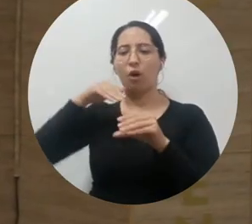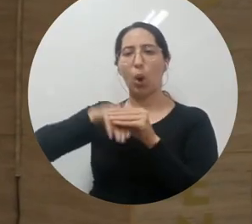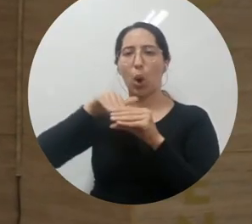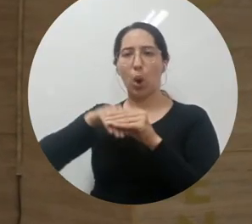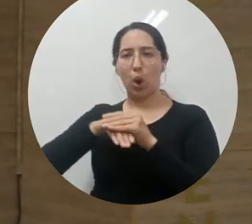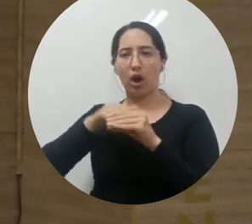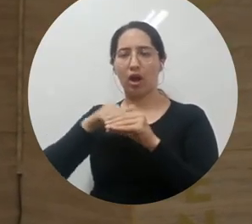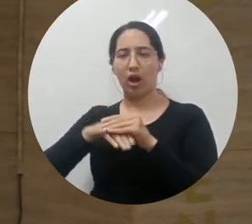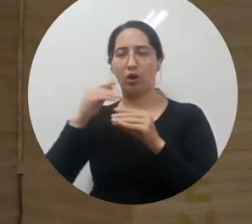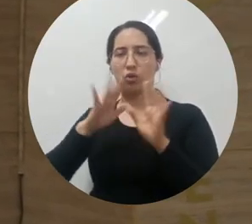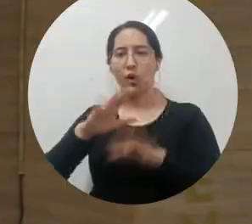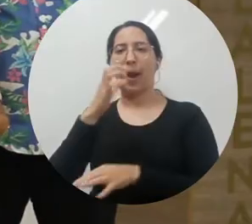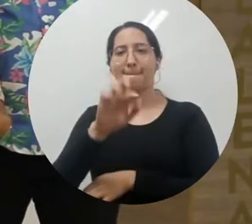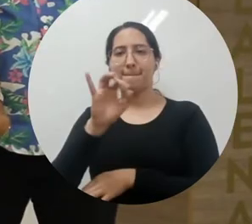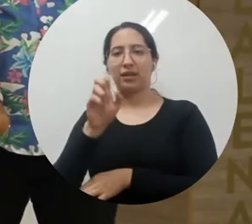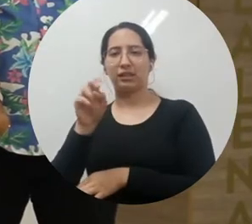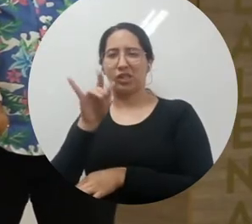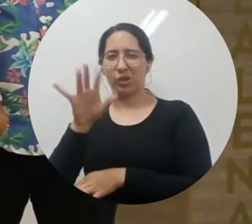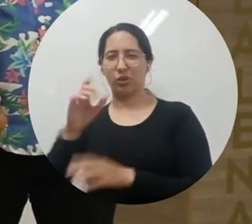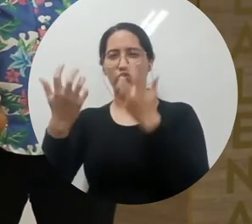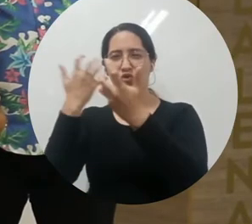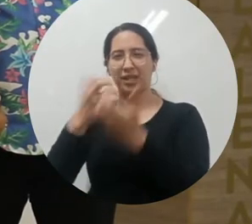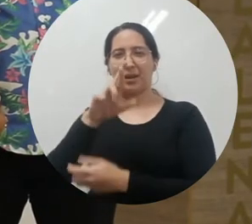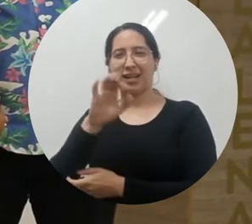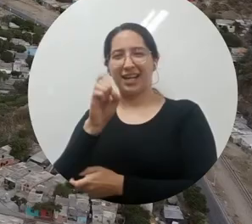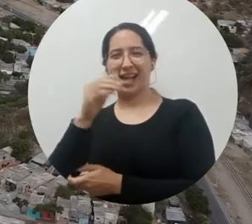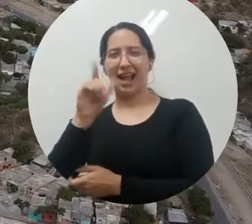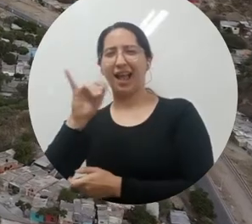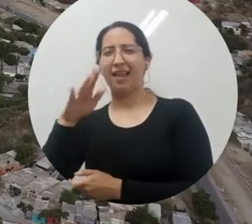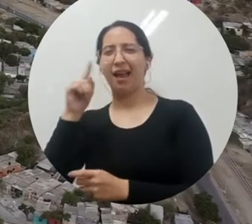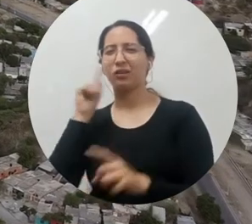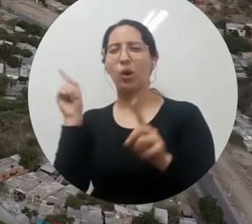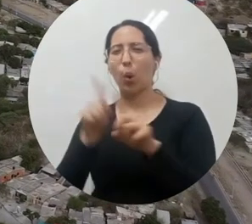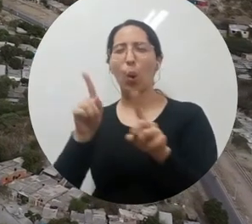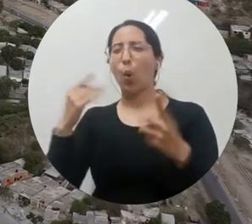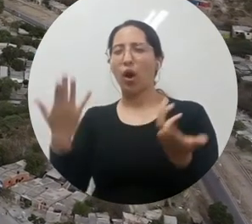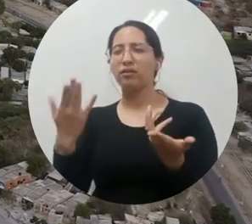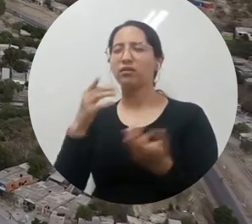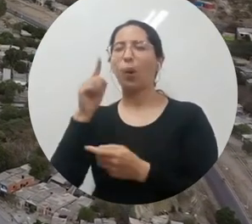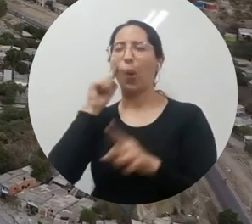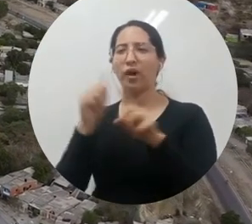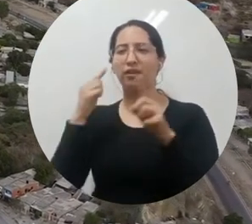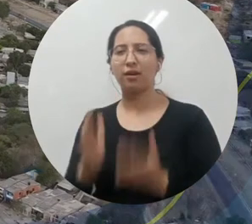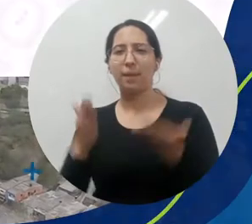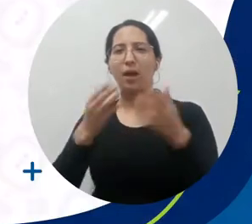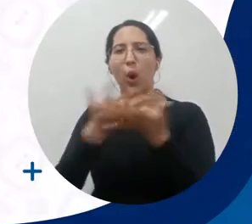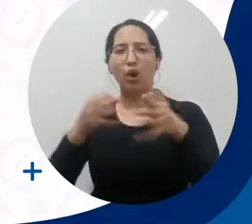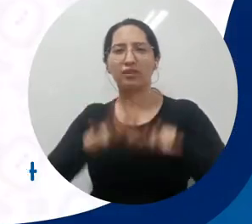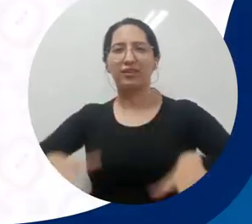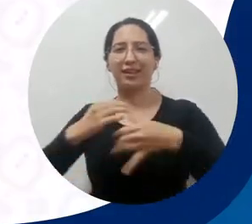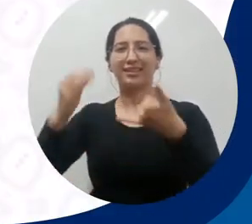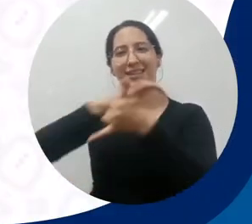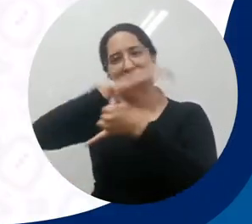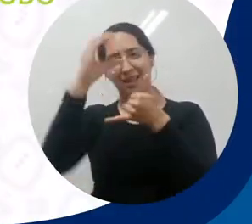Innovación del Sistema General de Regalías, que serán invertidos para fortalecer capacidades y solucionar problemáticas en comunidades del Caribe colombiano.